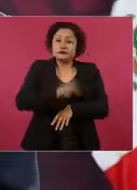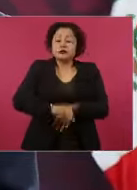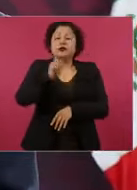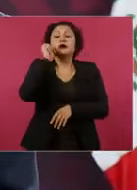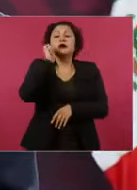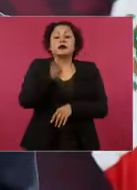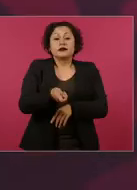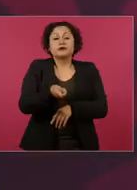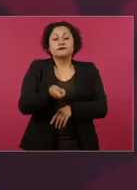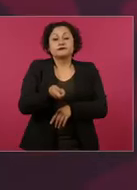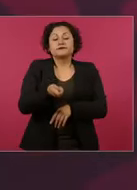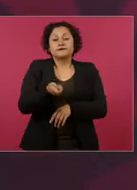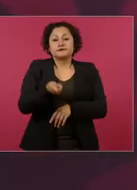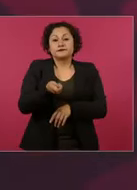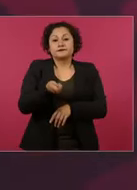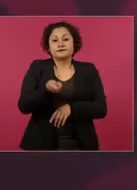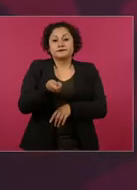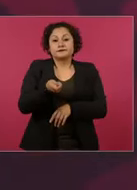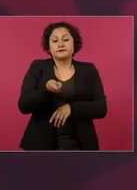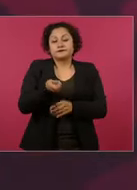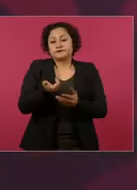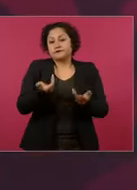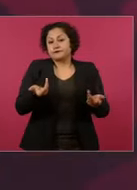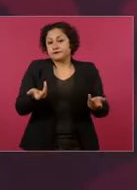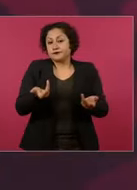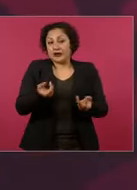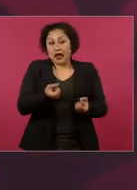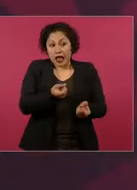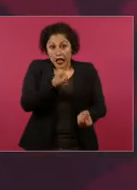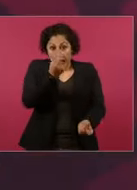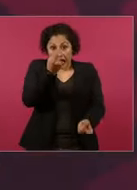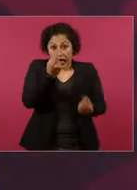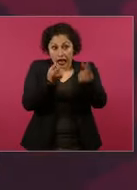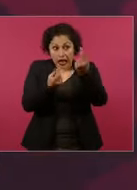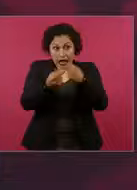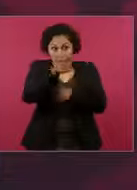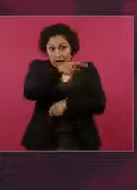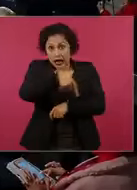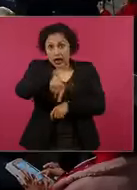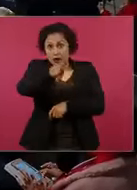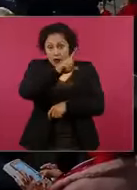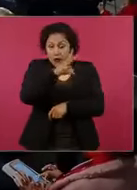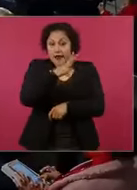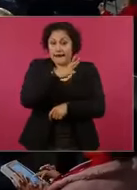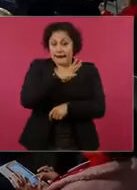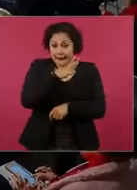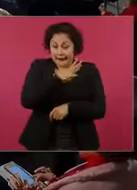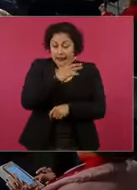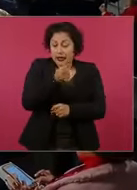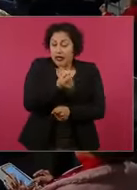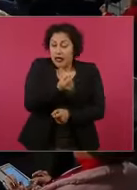por razones familiares y de